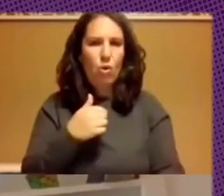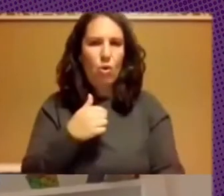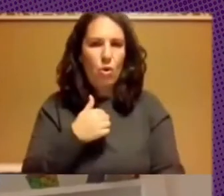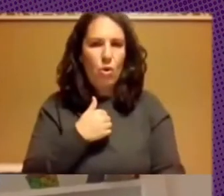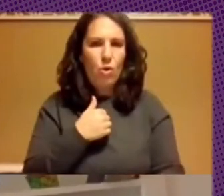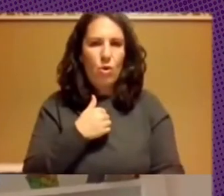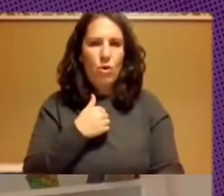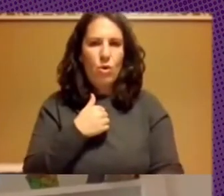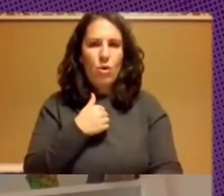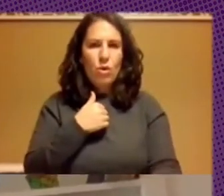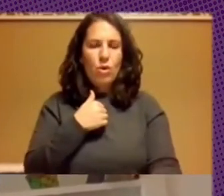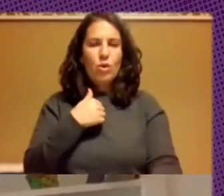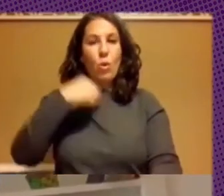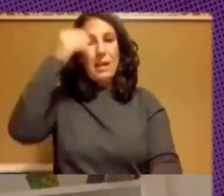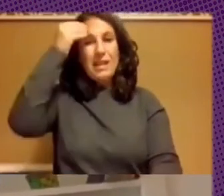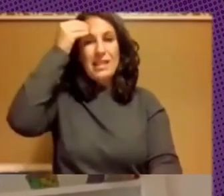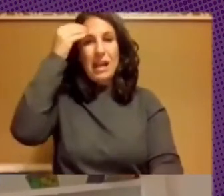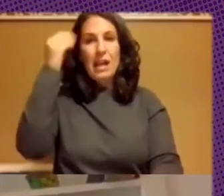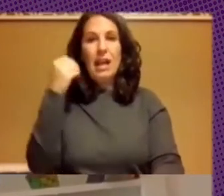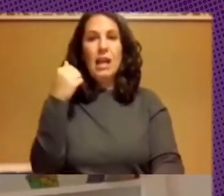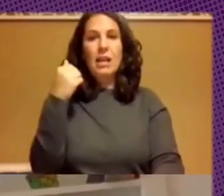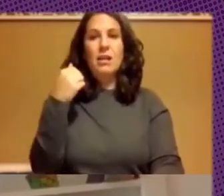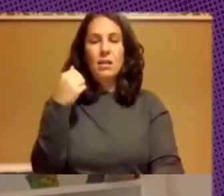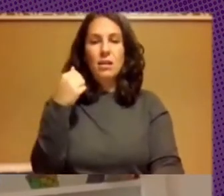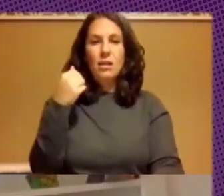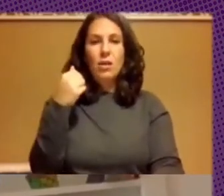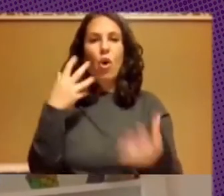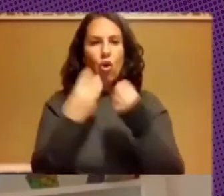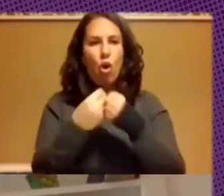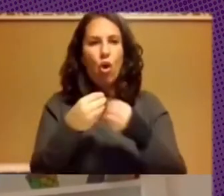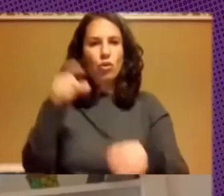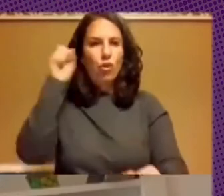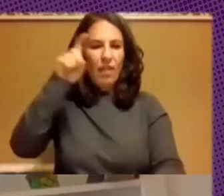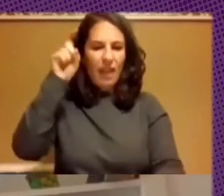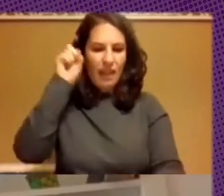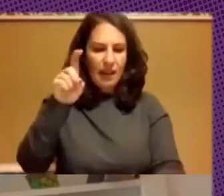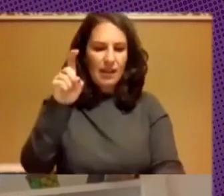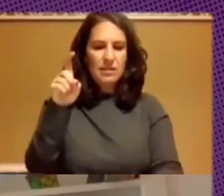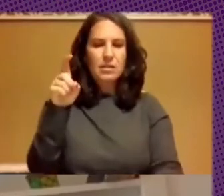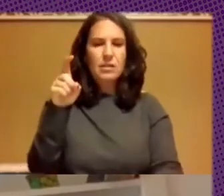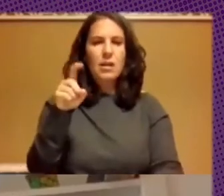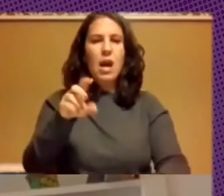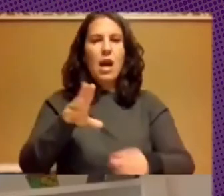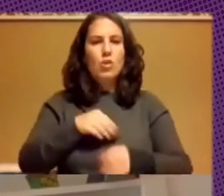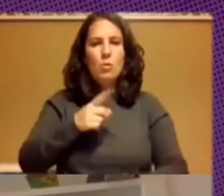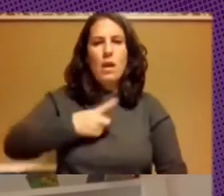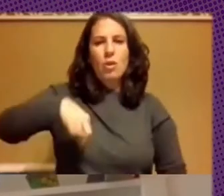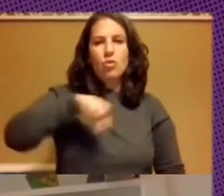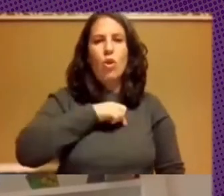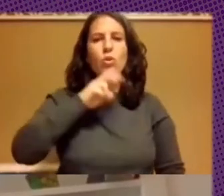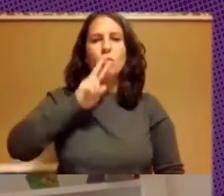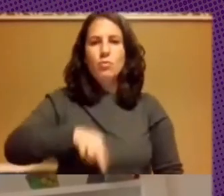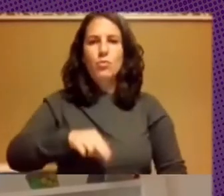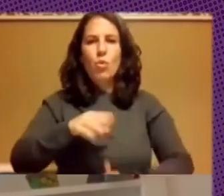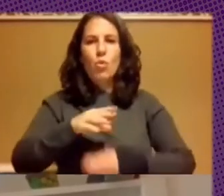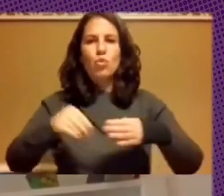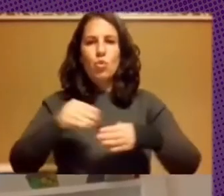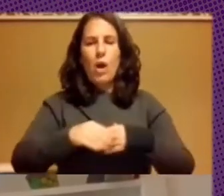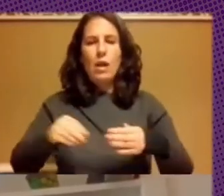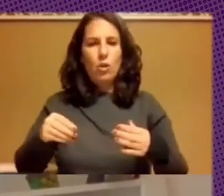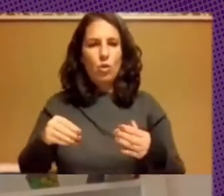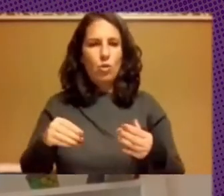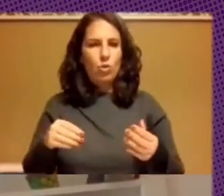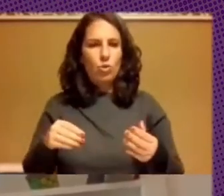trabajar en nuestro caso con los docentes asumiéndonos todos nosotros usuarios absolutamente desinformados